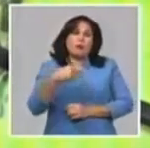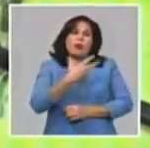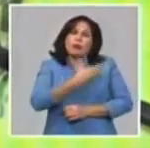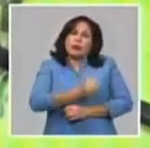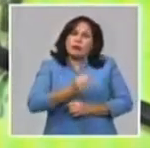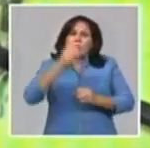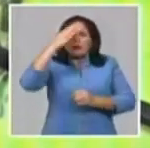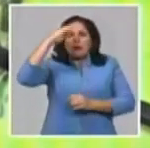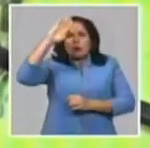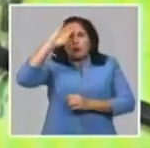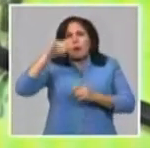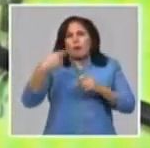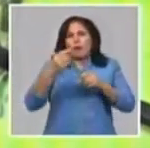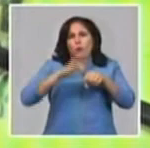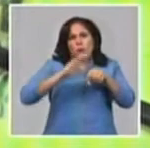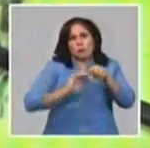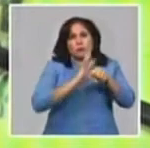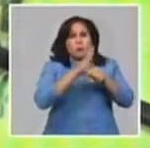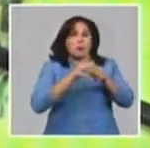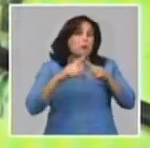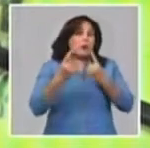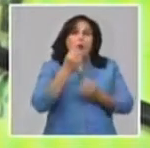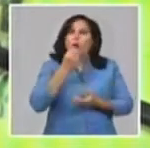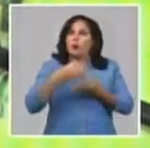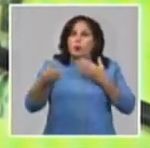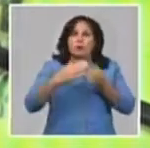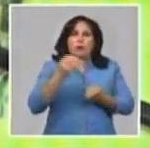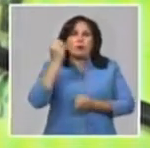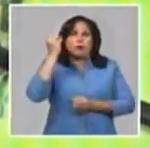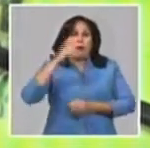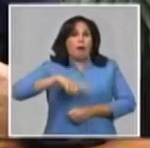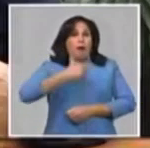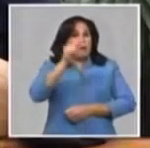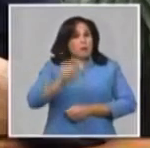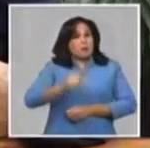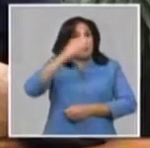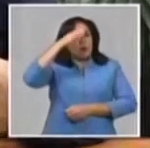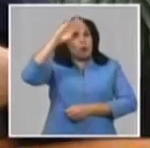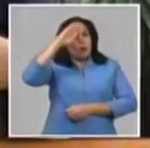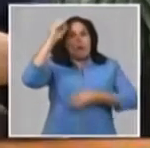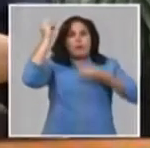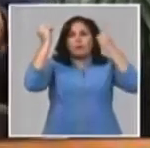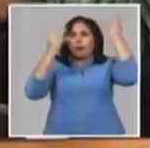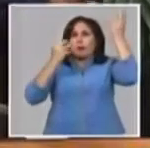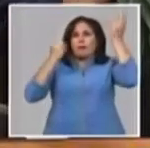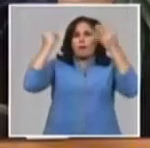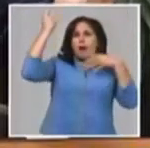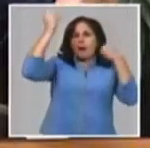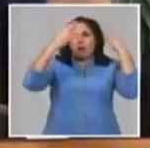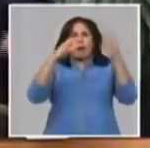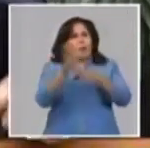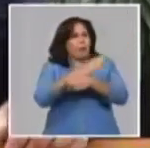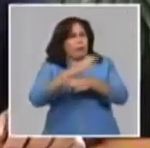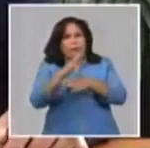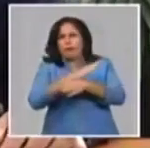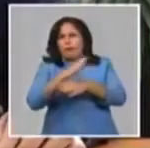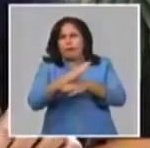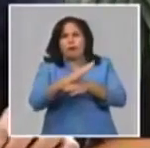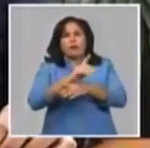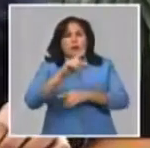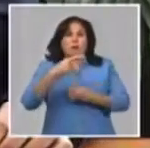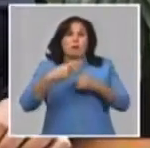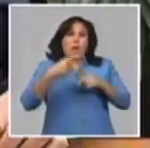nuestro país, que vive la humanidad y que da cuenta de esa oleada de creación